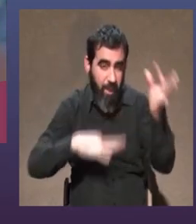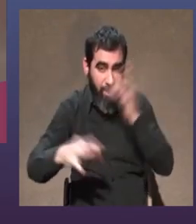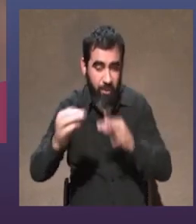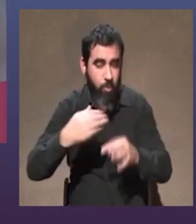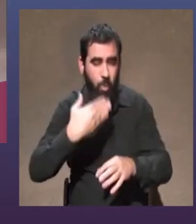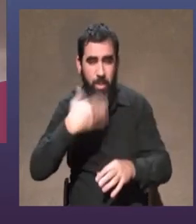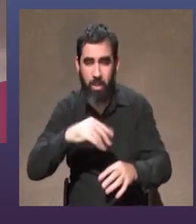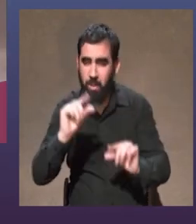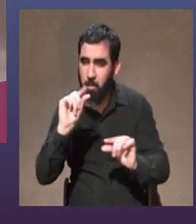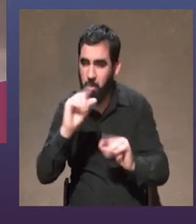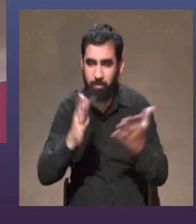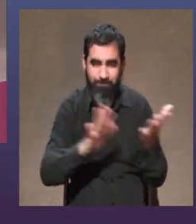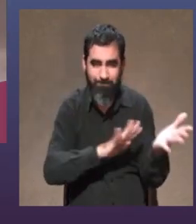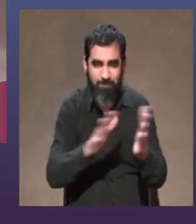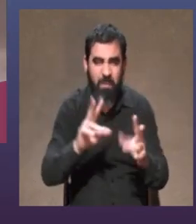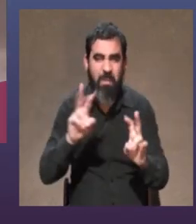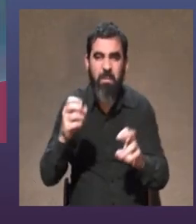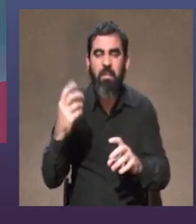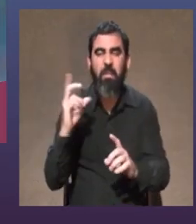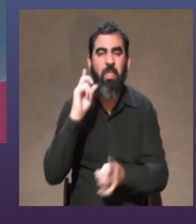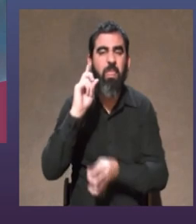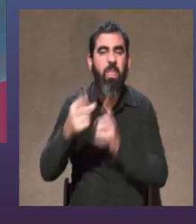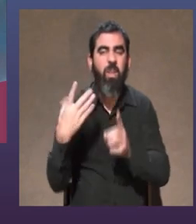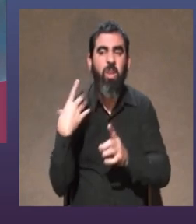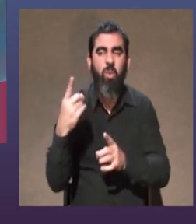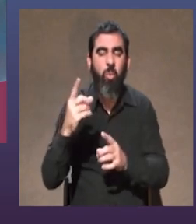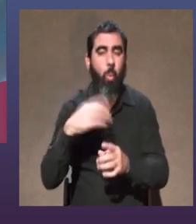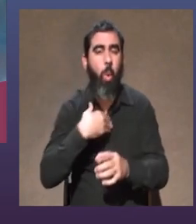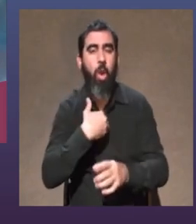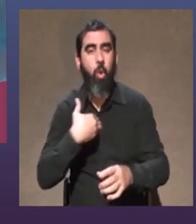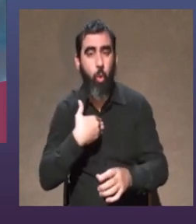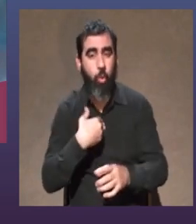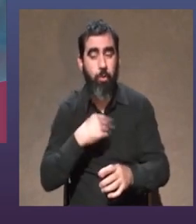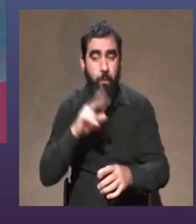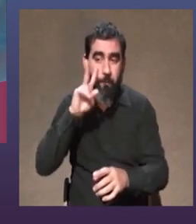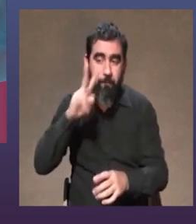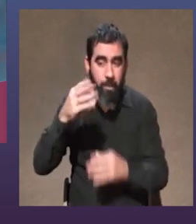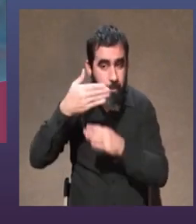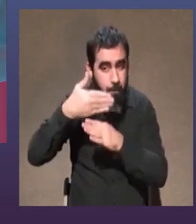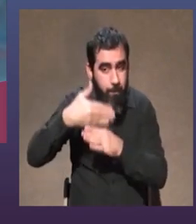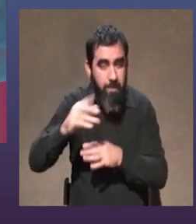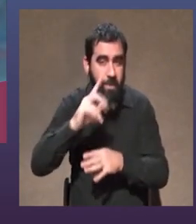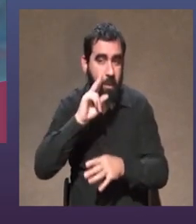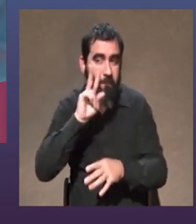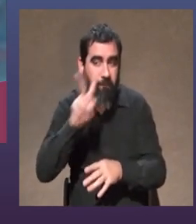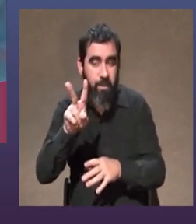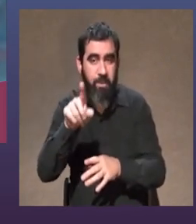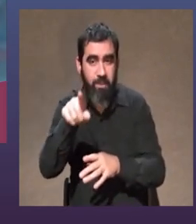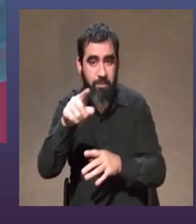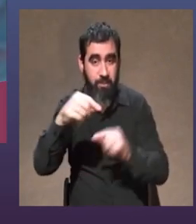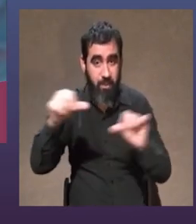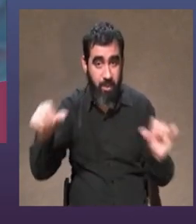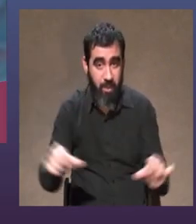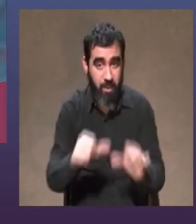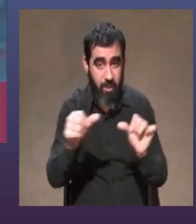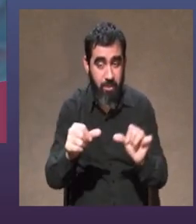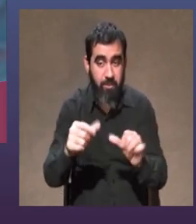espectáculos y no entendía mucho cuál era el rol del director creo que fue a partir de ver espectáculos del flaco que